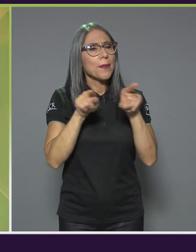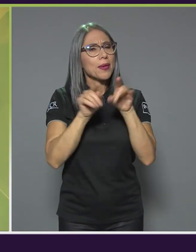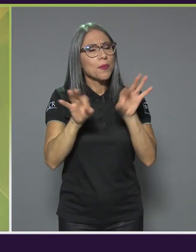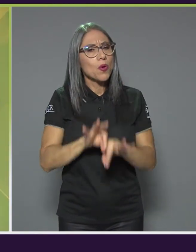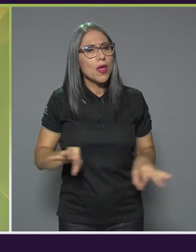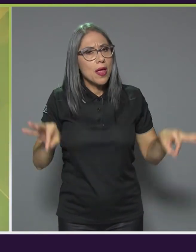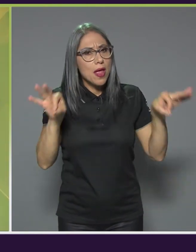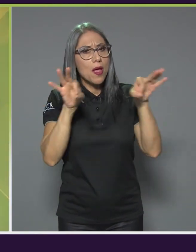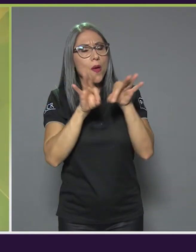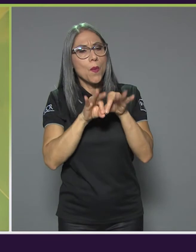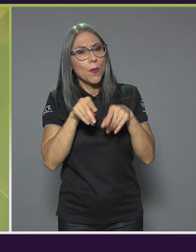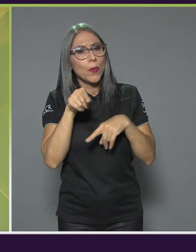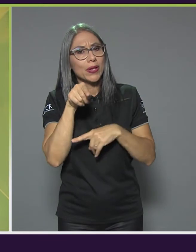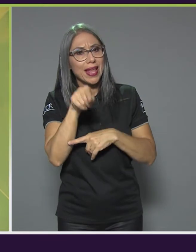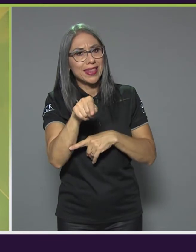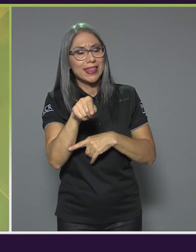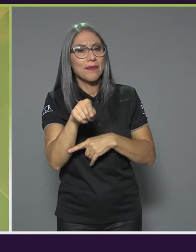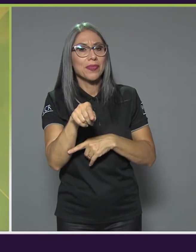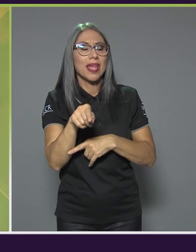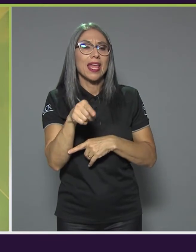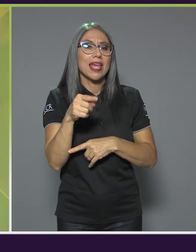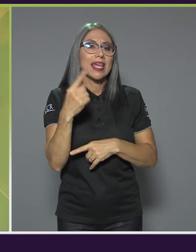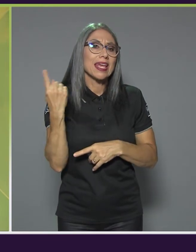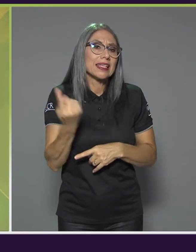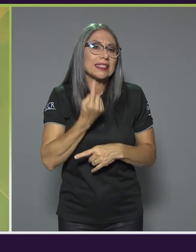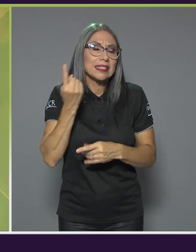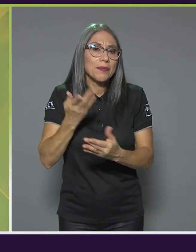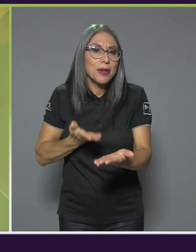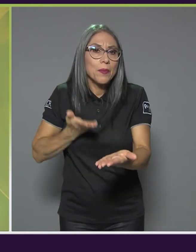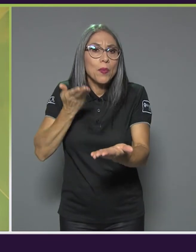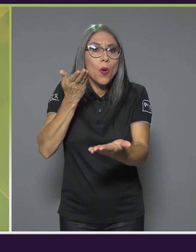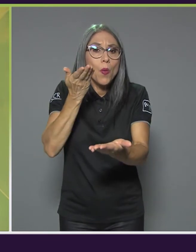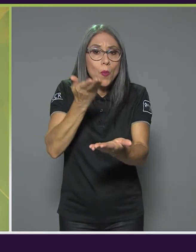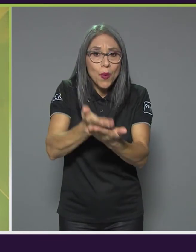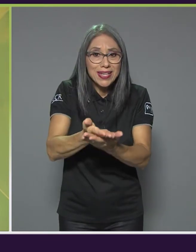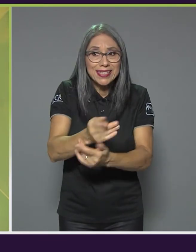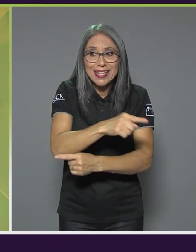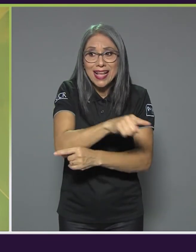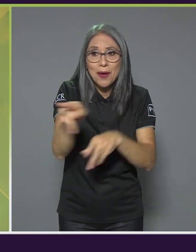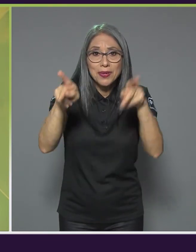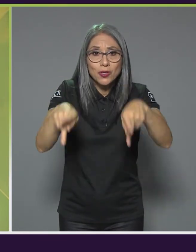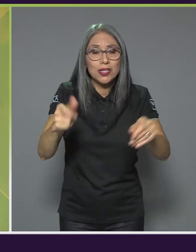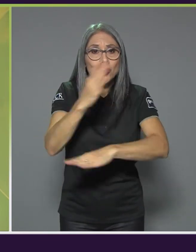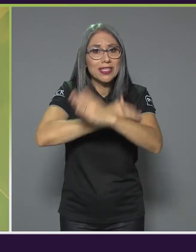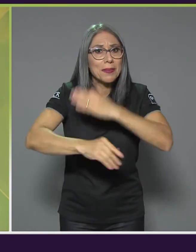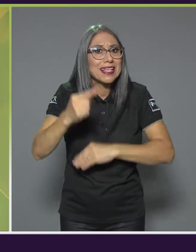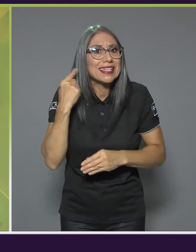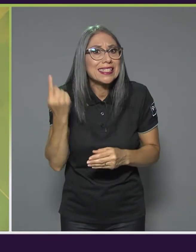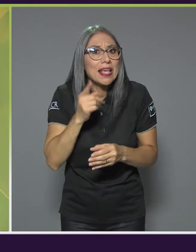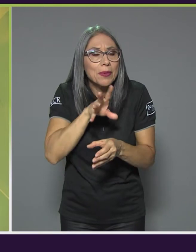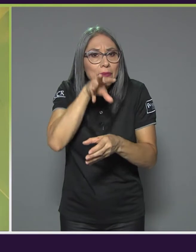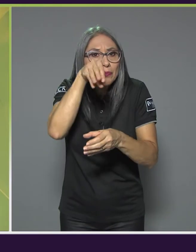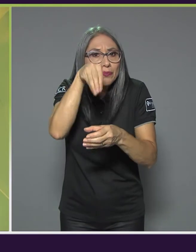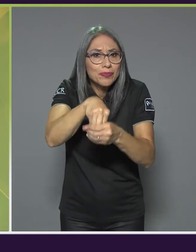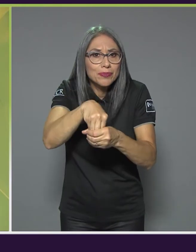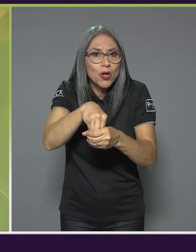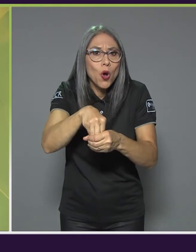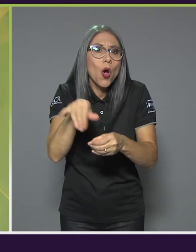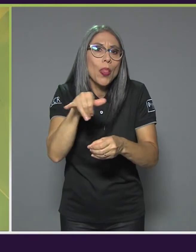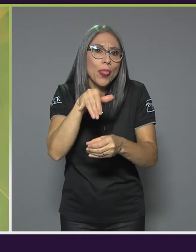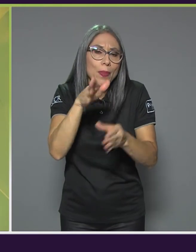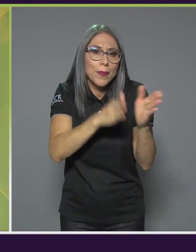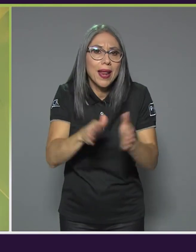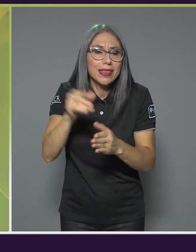como un segmento del plan de gobierno las propuestas dirigidas a esta población y no se mencionan en el resto de ejes, ¿verdad? Debería ser